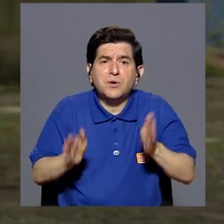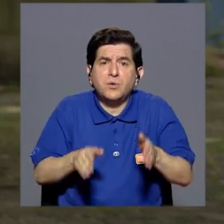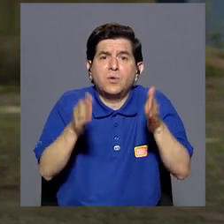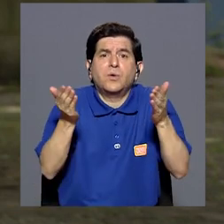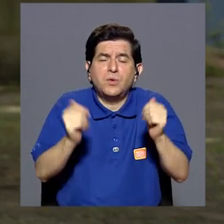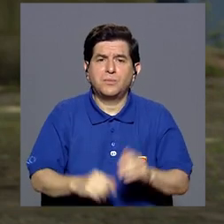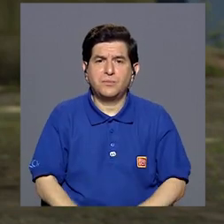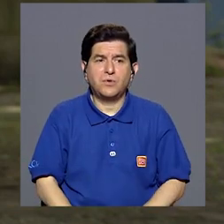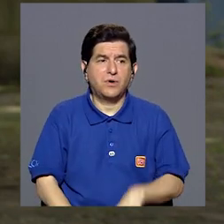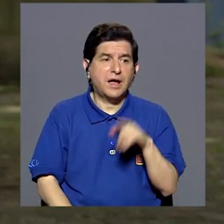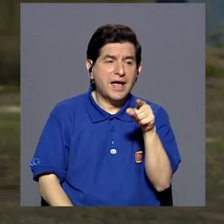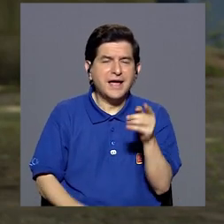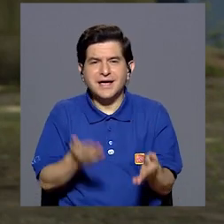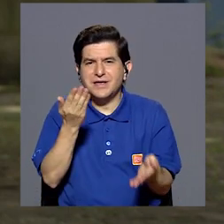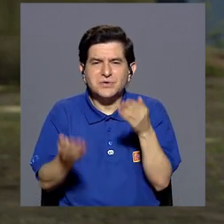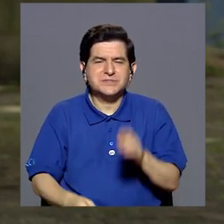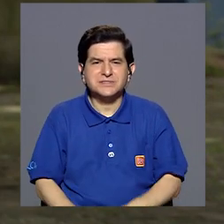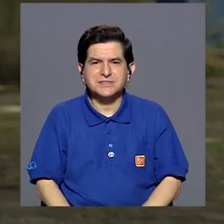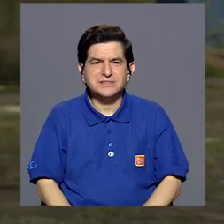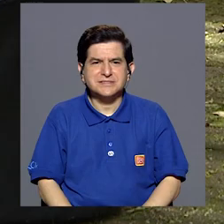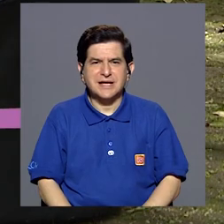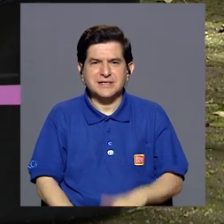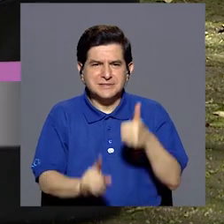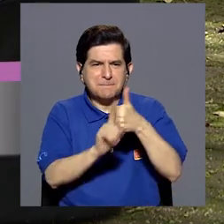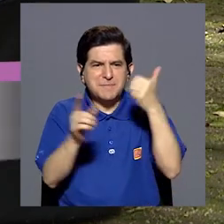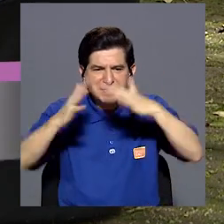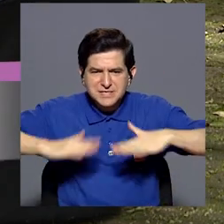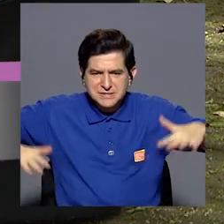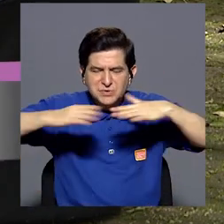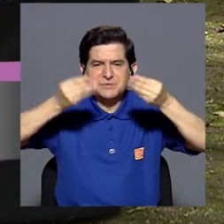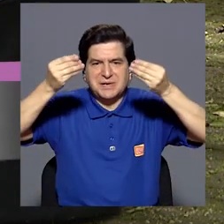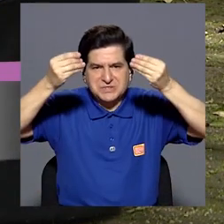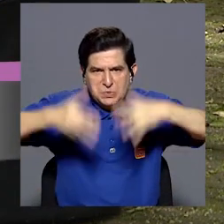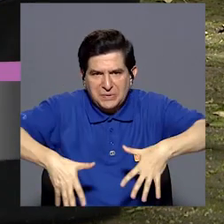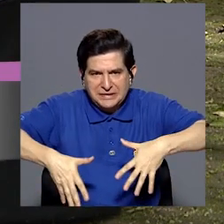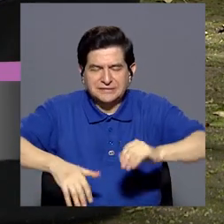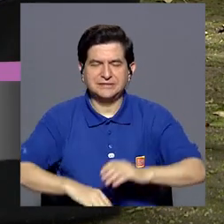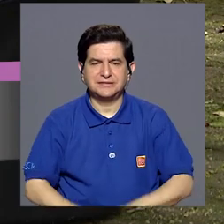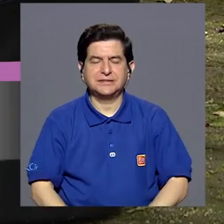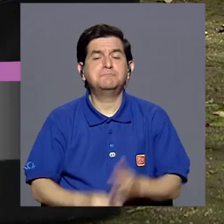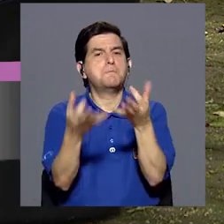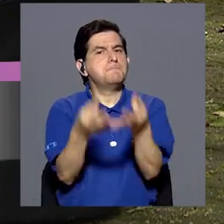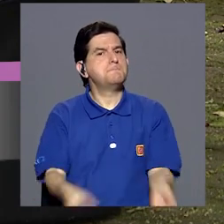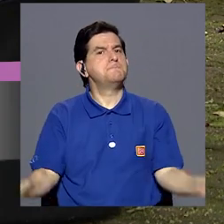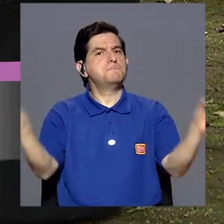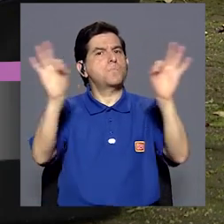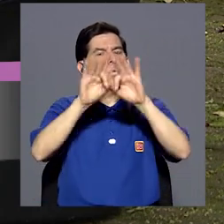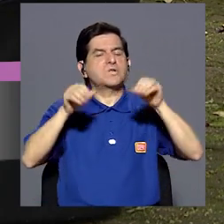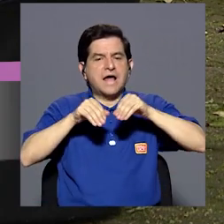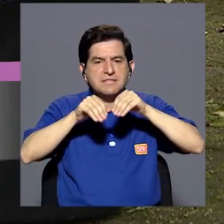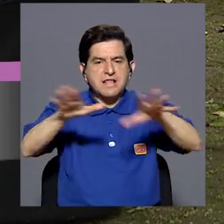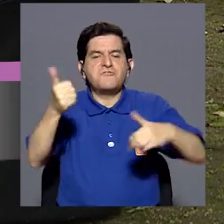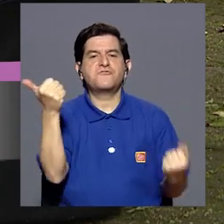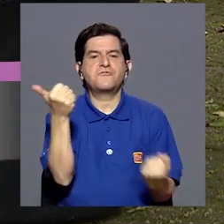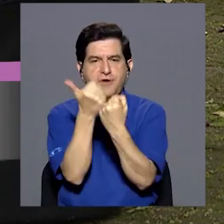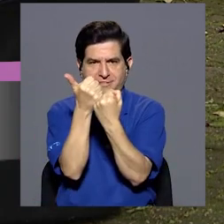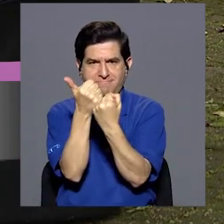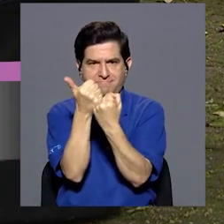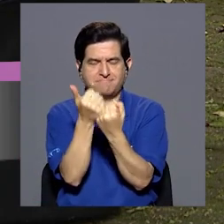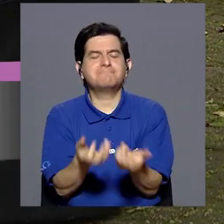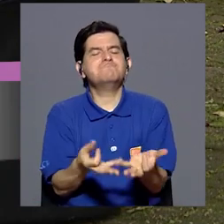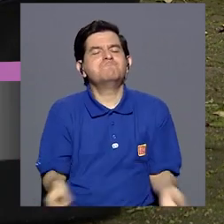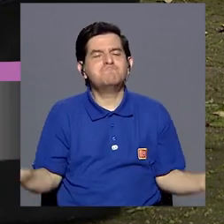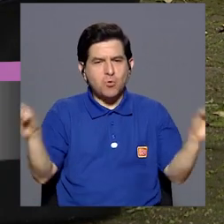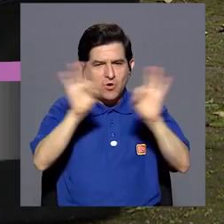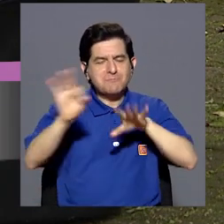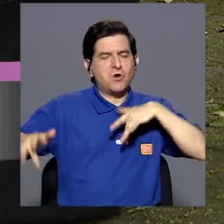ellos a veces pierden un poquito como los mismos espacios. Por eso es importante buscar redes de apoyo, por